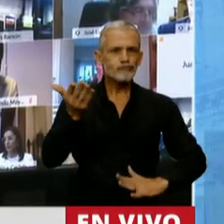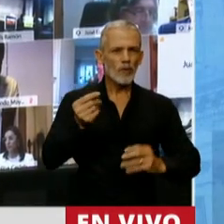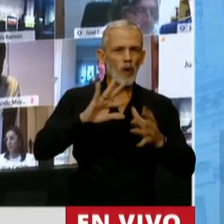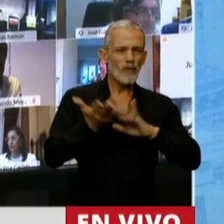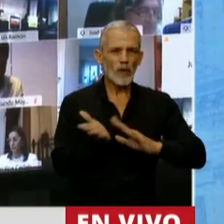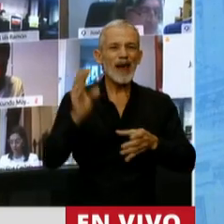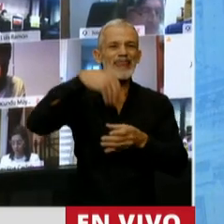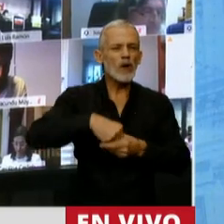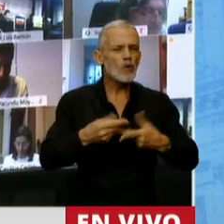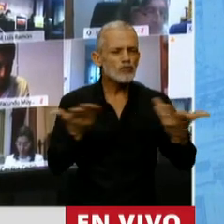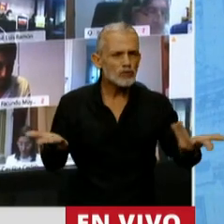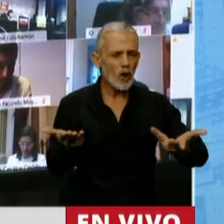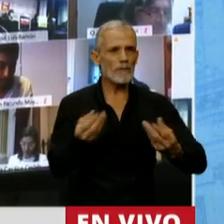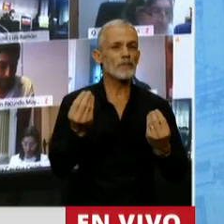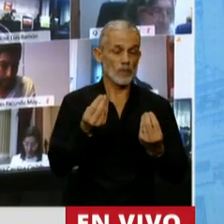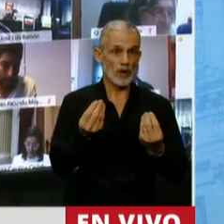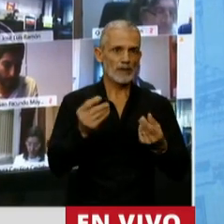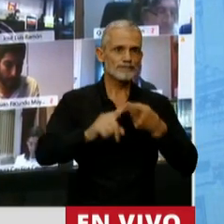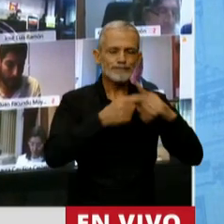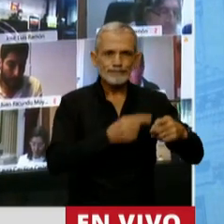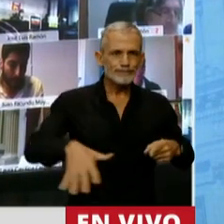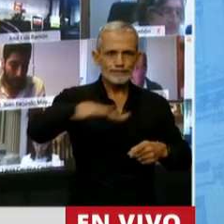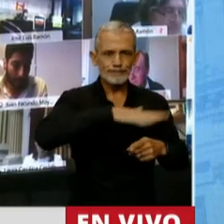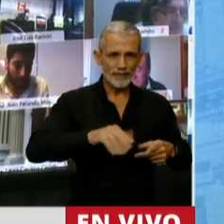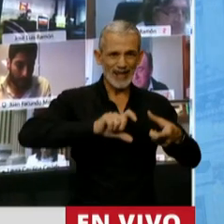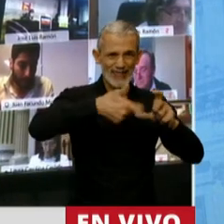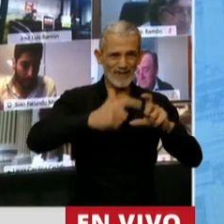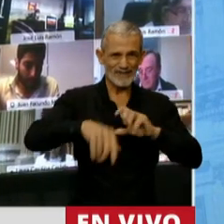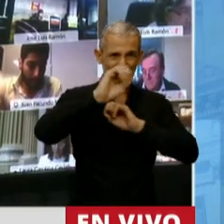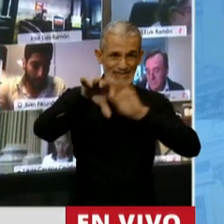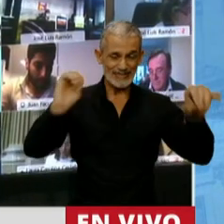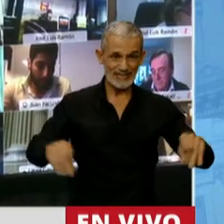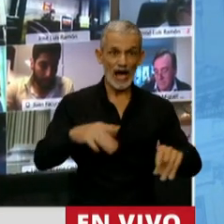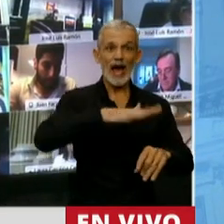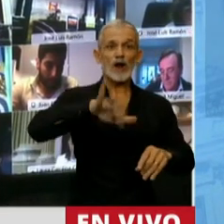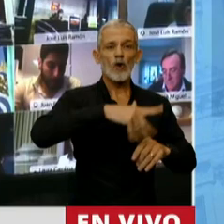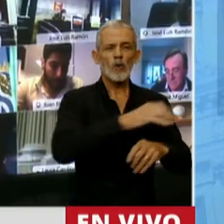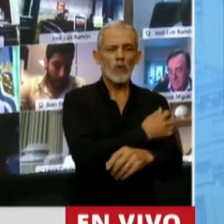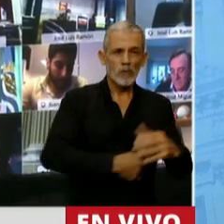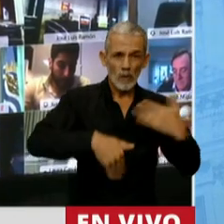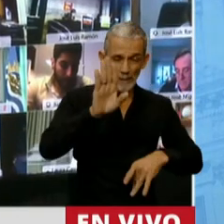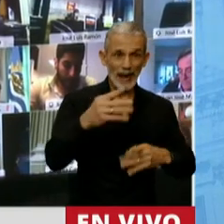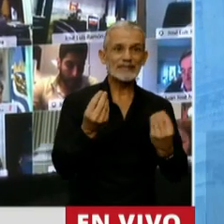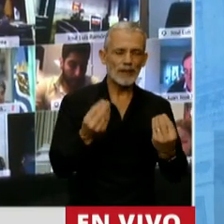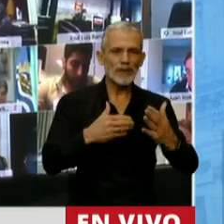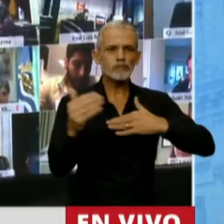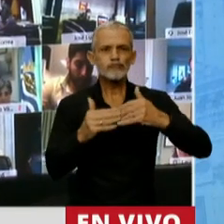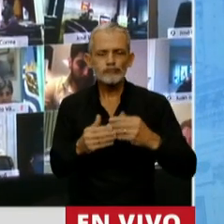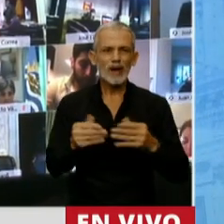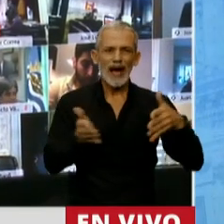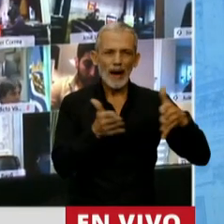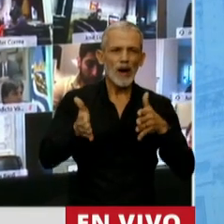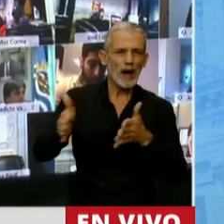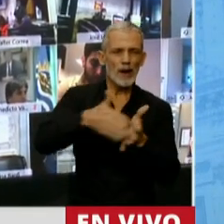políticas de inclusión gracias a una consolidación de las transferencias a los sectores más vulnerables y la construcción de